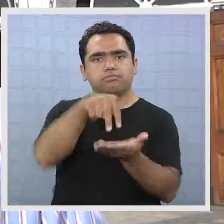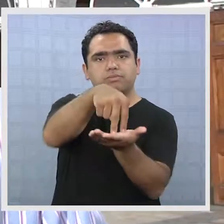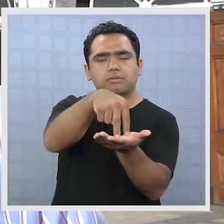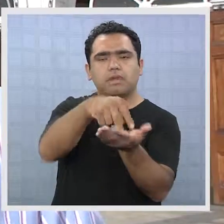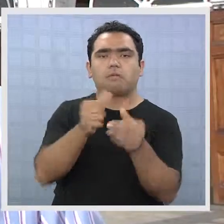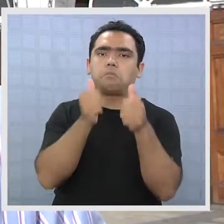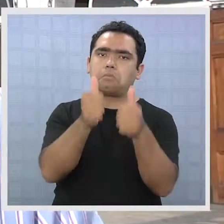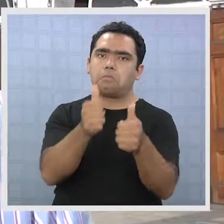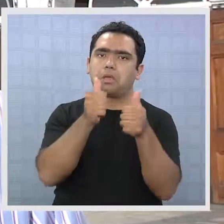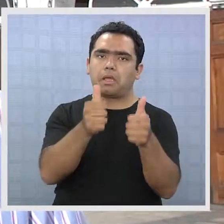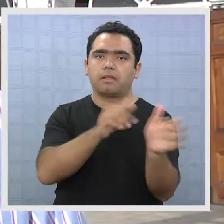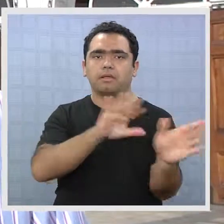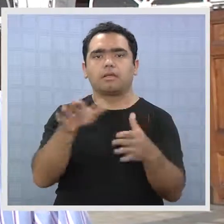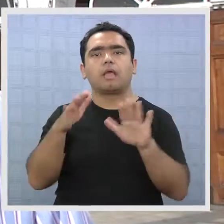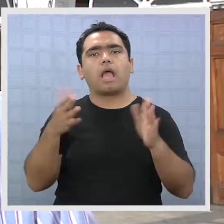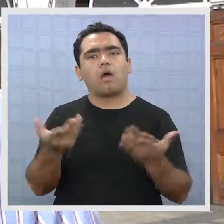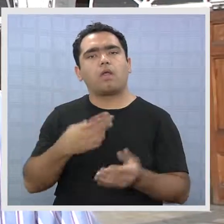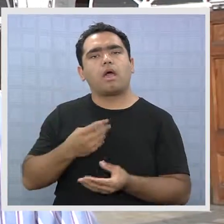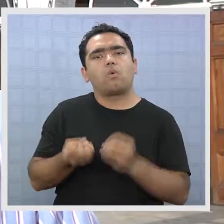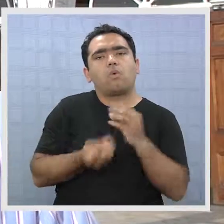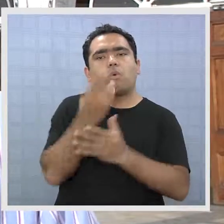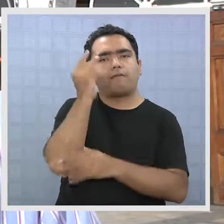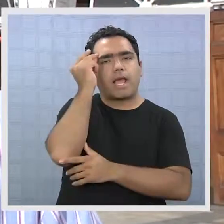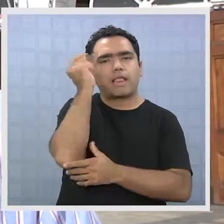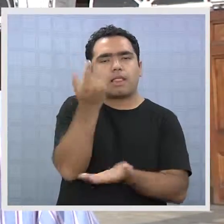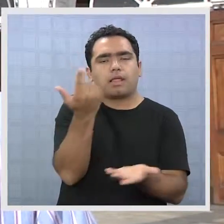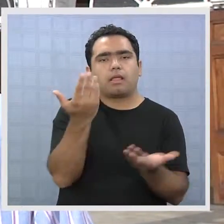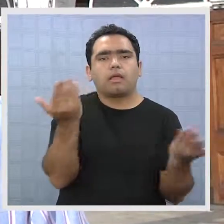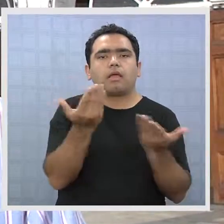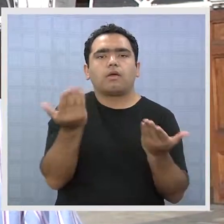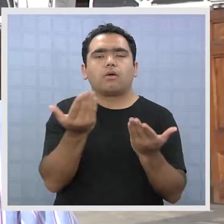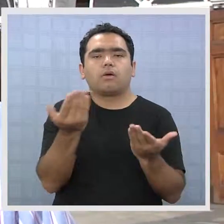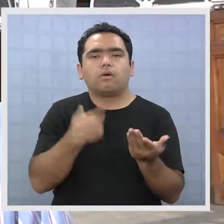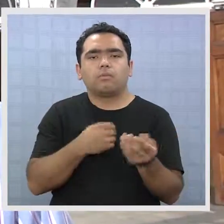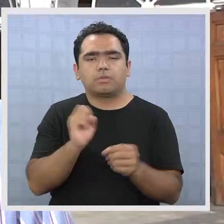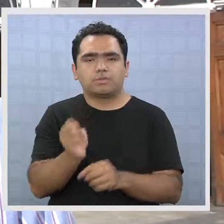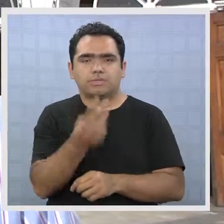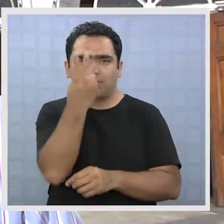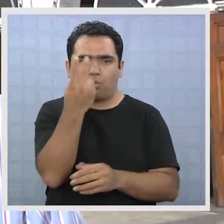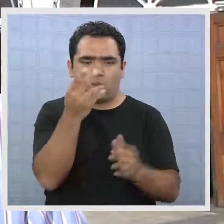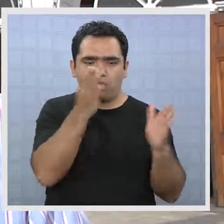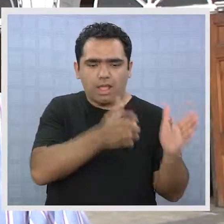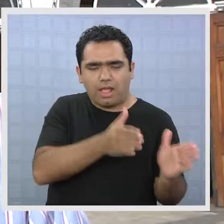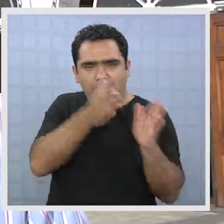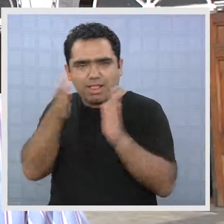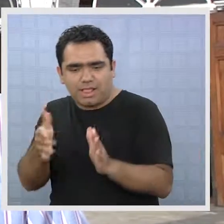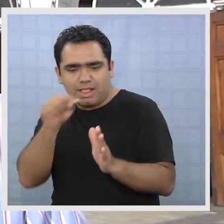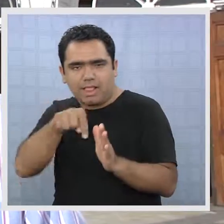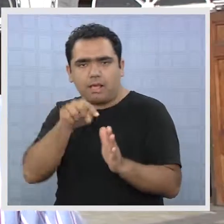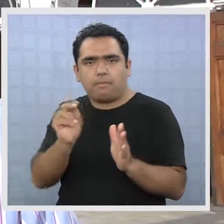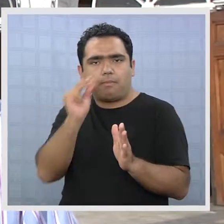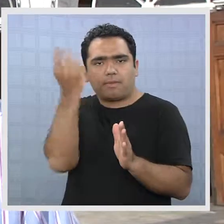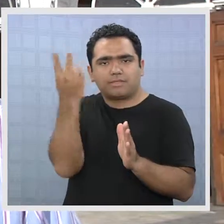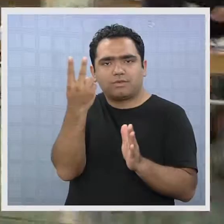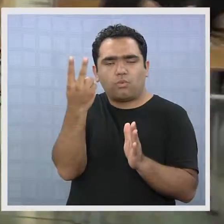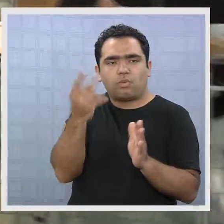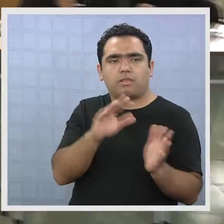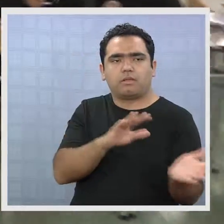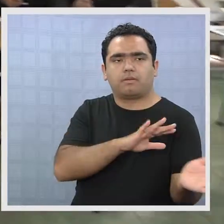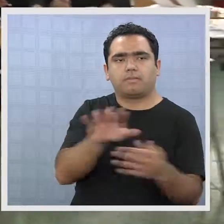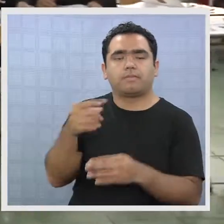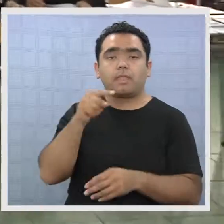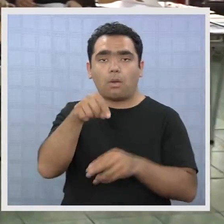Y esta vez se está definiendo la nueva estrategia para la segunda etapa de la presidencial.